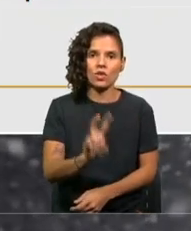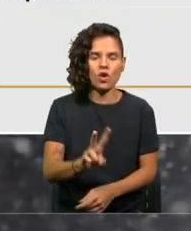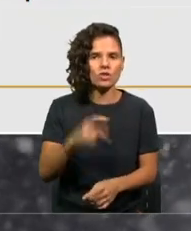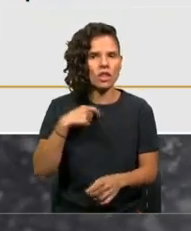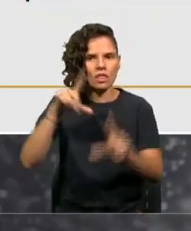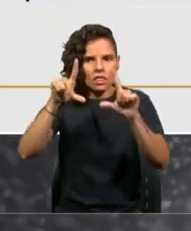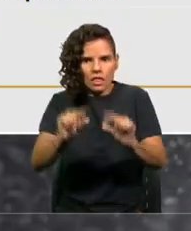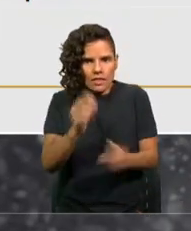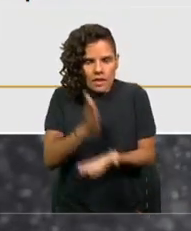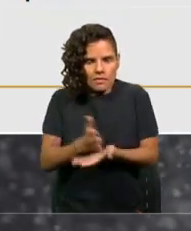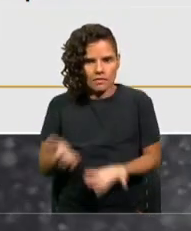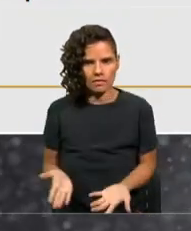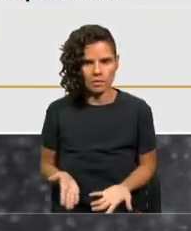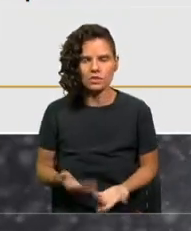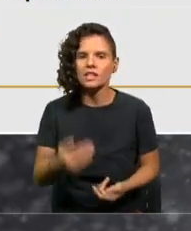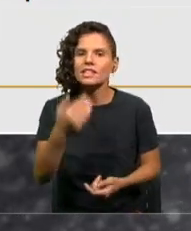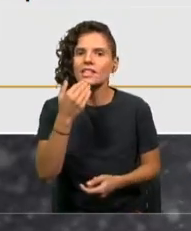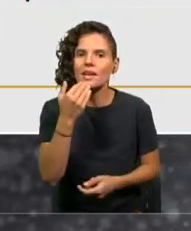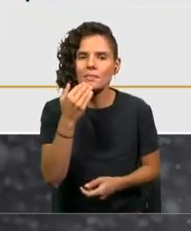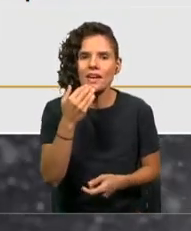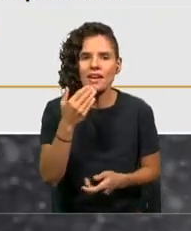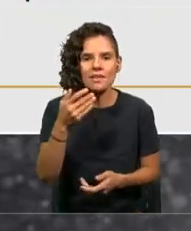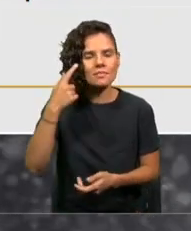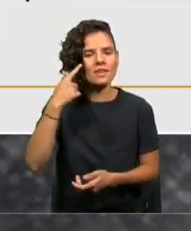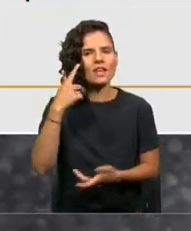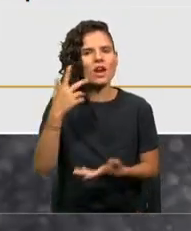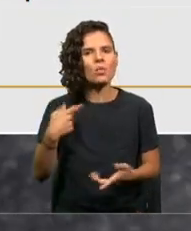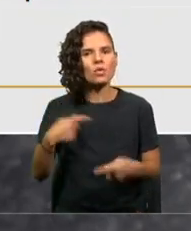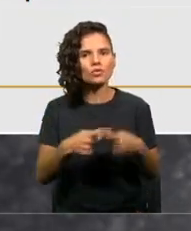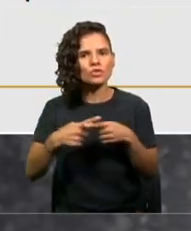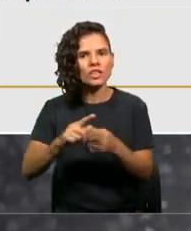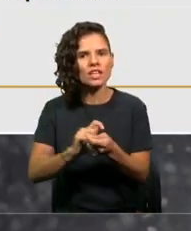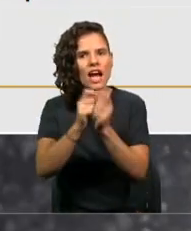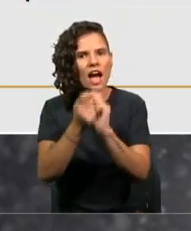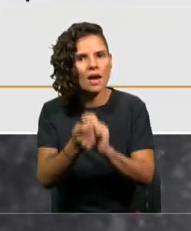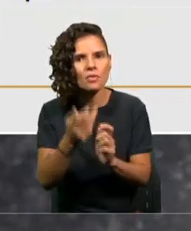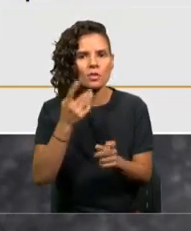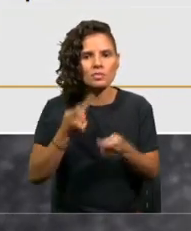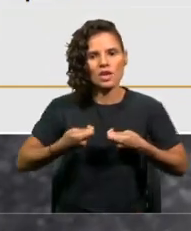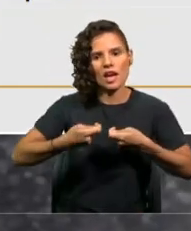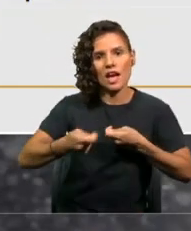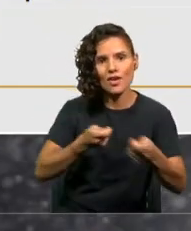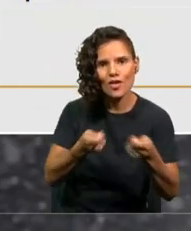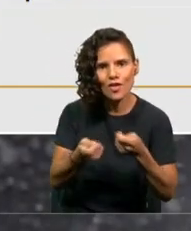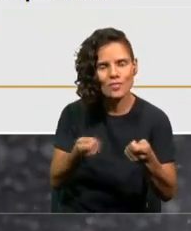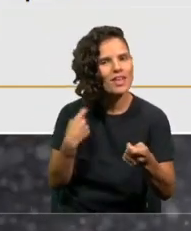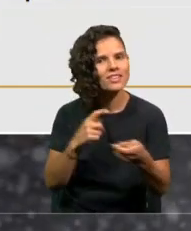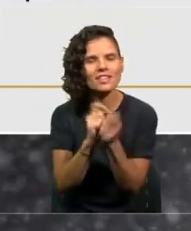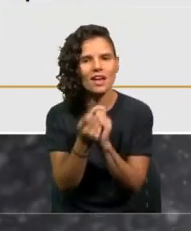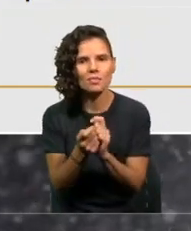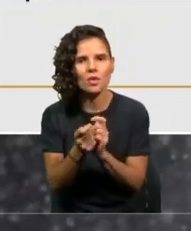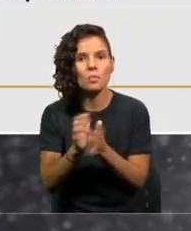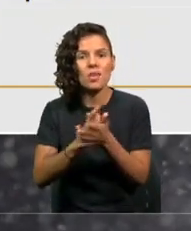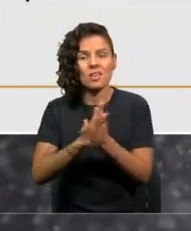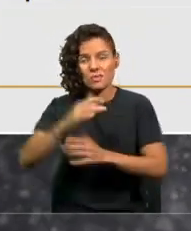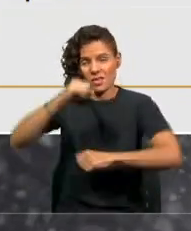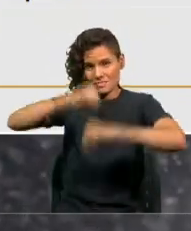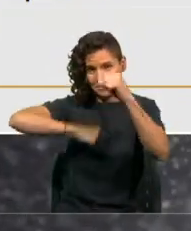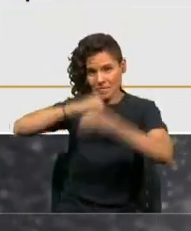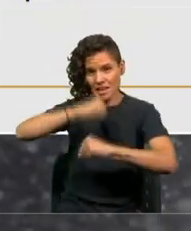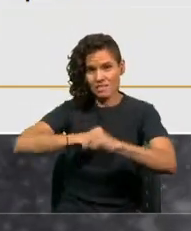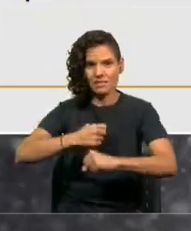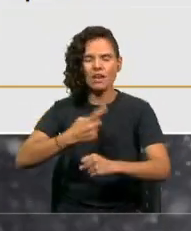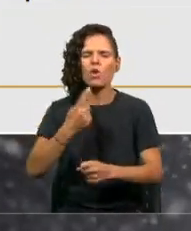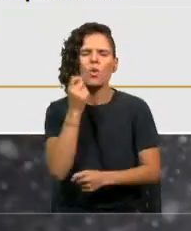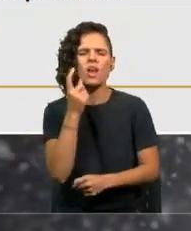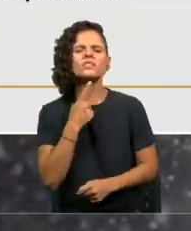sino que también tenemos que generar cambios sociales y en la economía. Y muchas veces las grandes empresas, los grandes intereses,